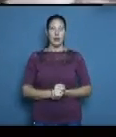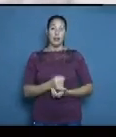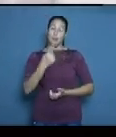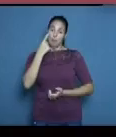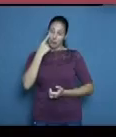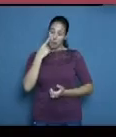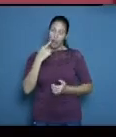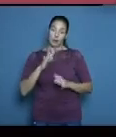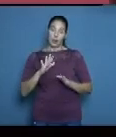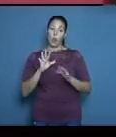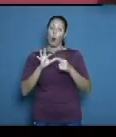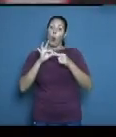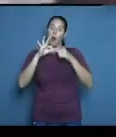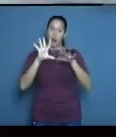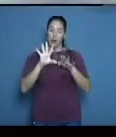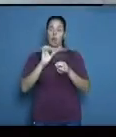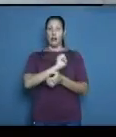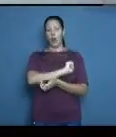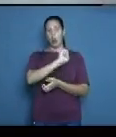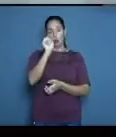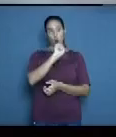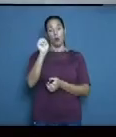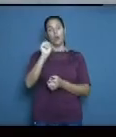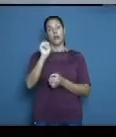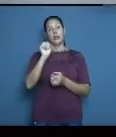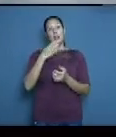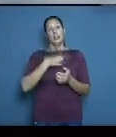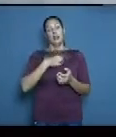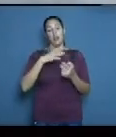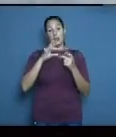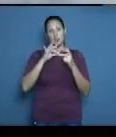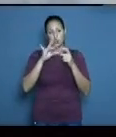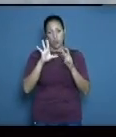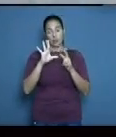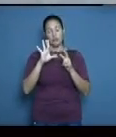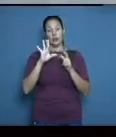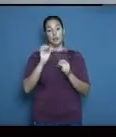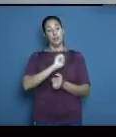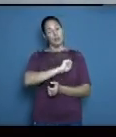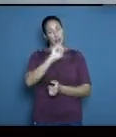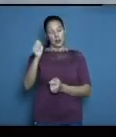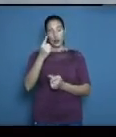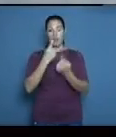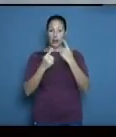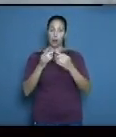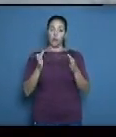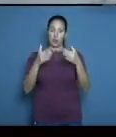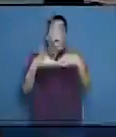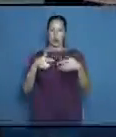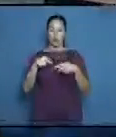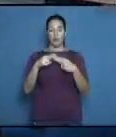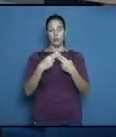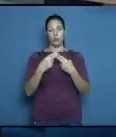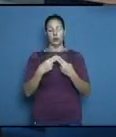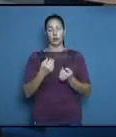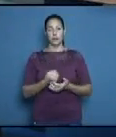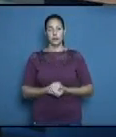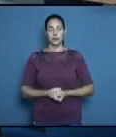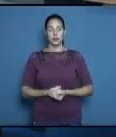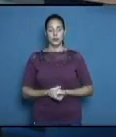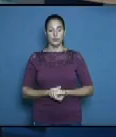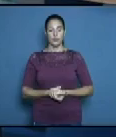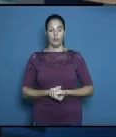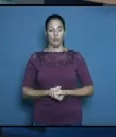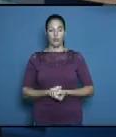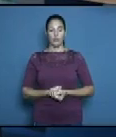Moya tenga toda la suerte del mundo en el cierre del evento individual en cuanto a otras